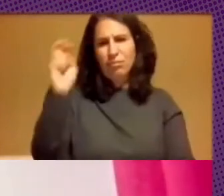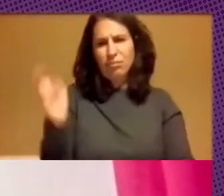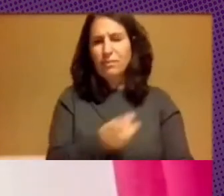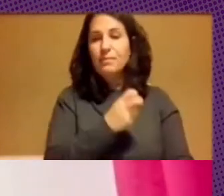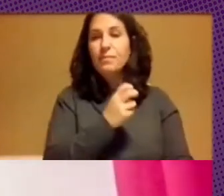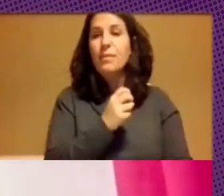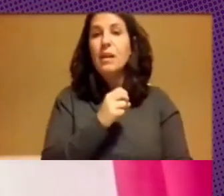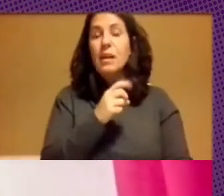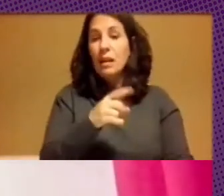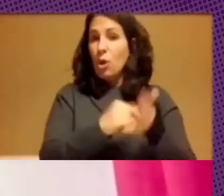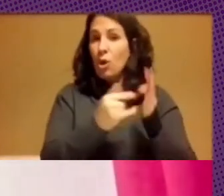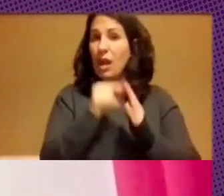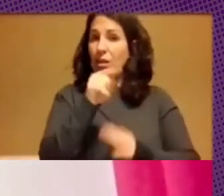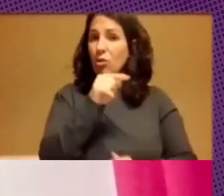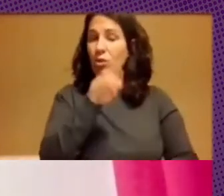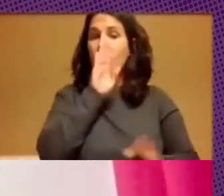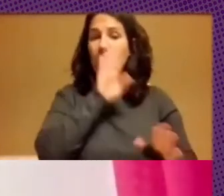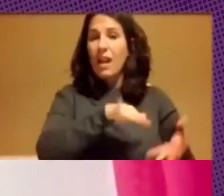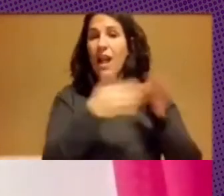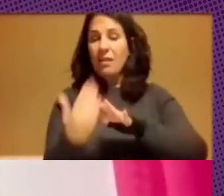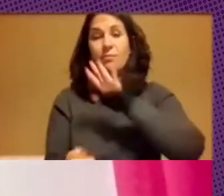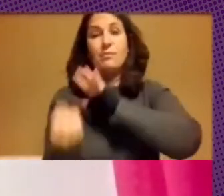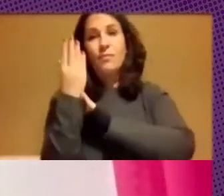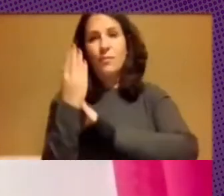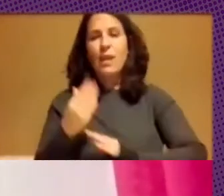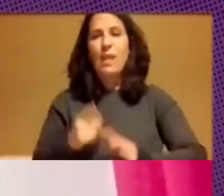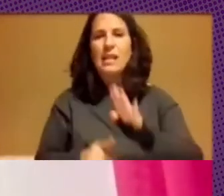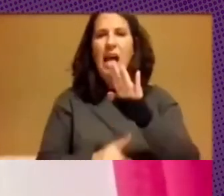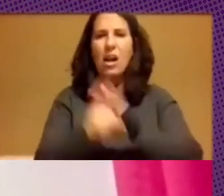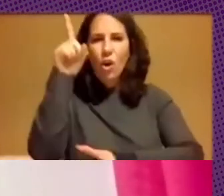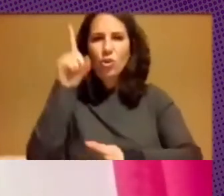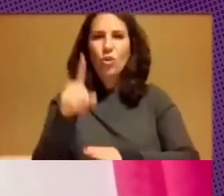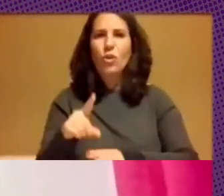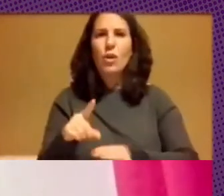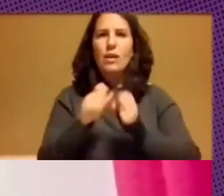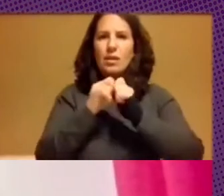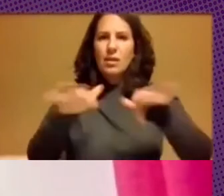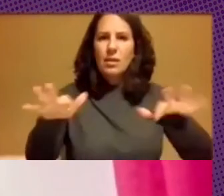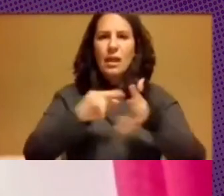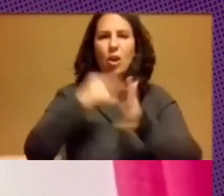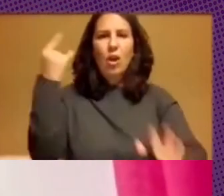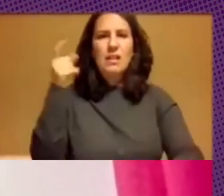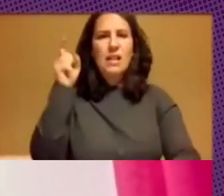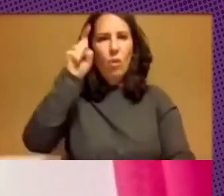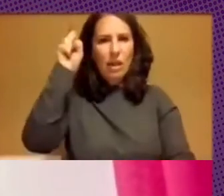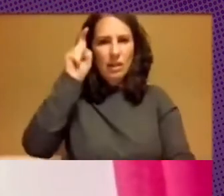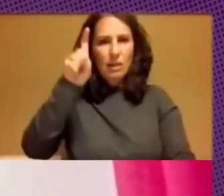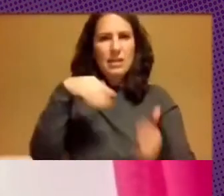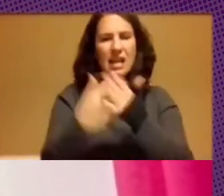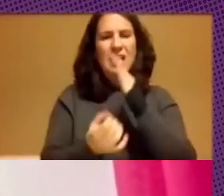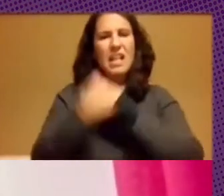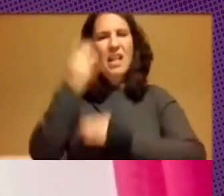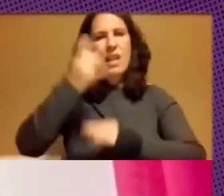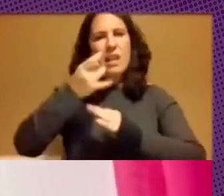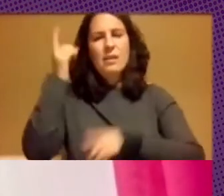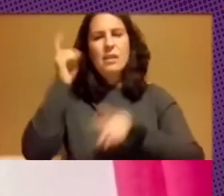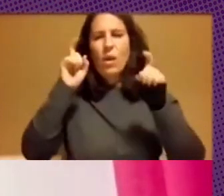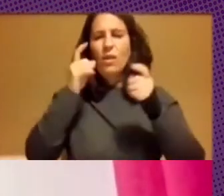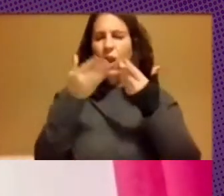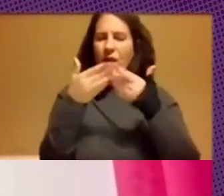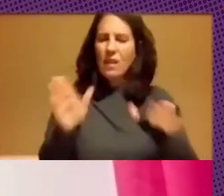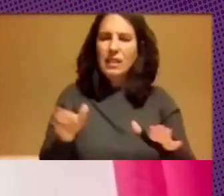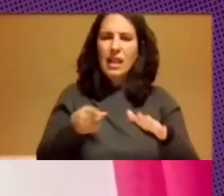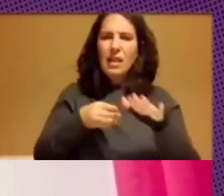Estos proyectos dieron lugar al desarrollo y diseminación de tecnologías educativas e iniciativas de educación abierta y